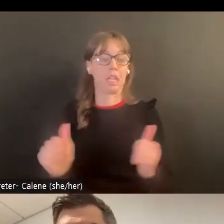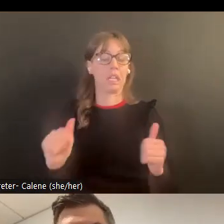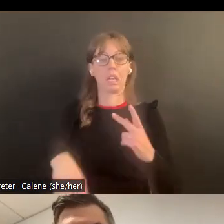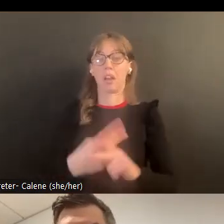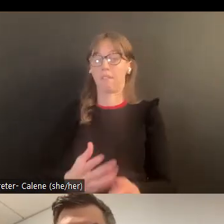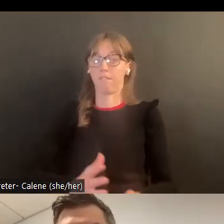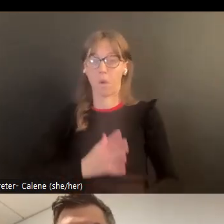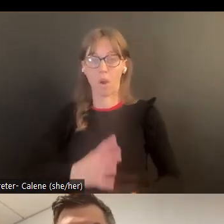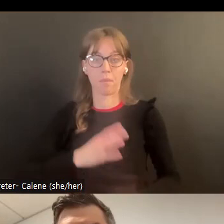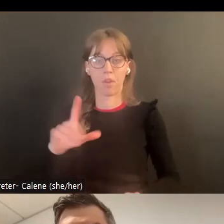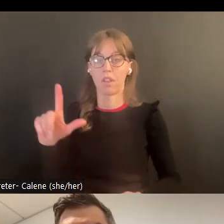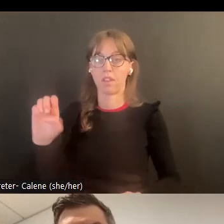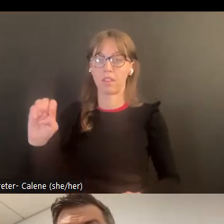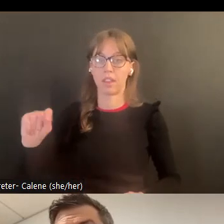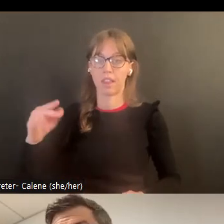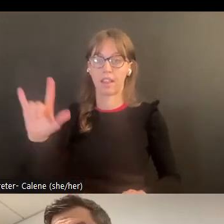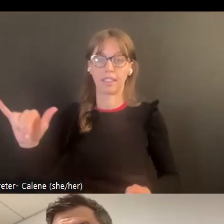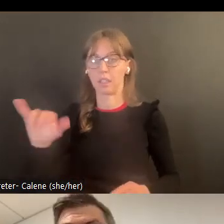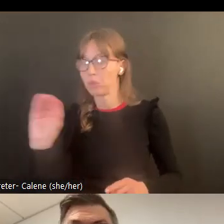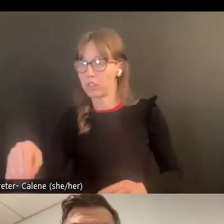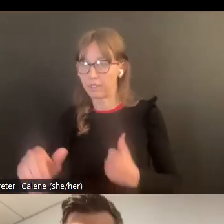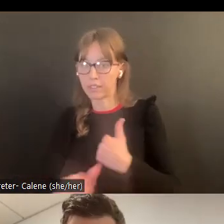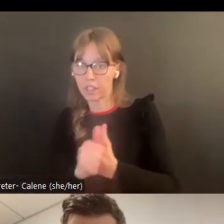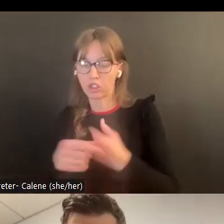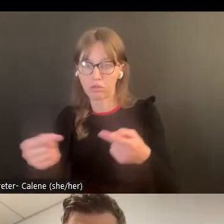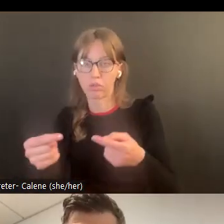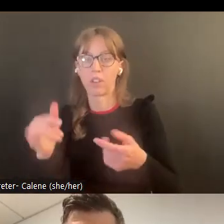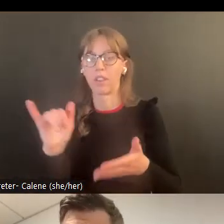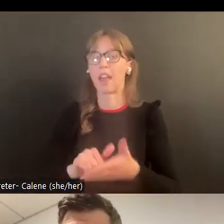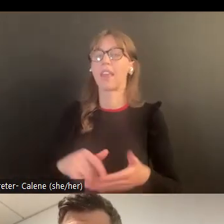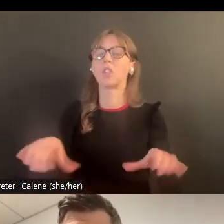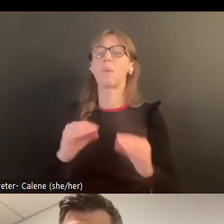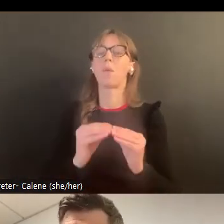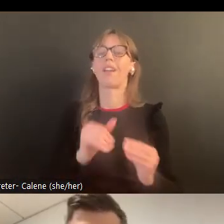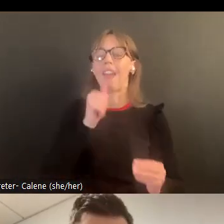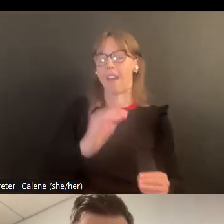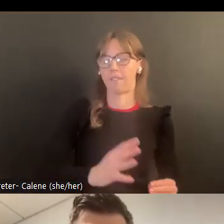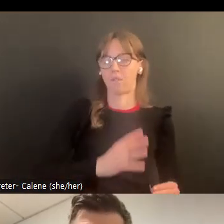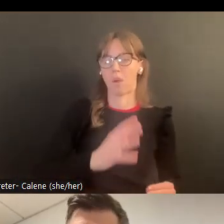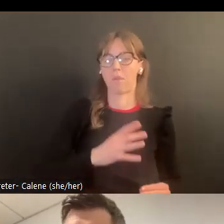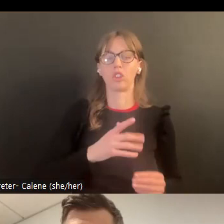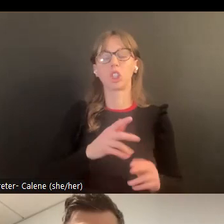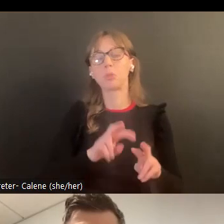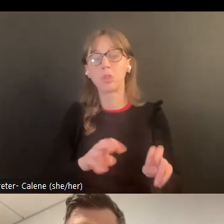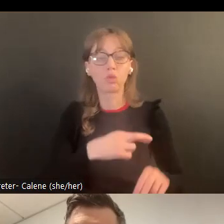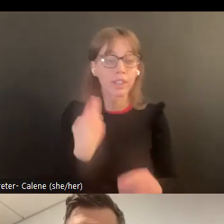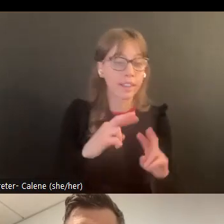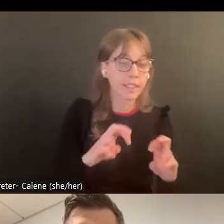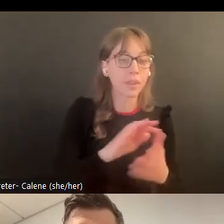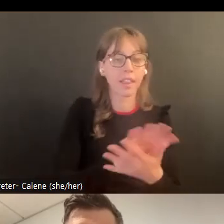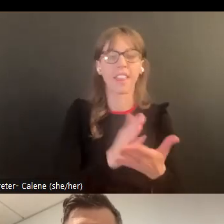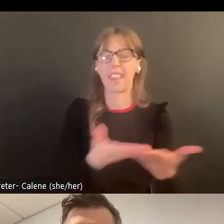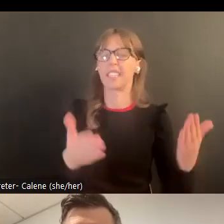orden de la ley no hacen como así un asesoramiento formal hacen como